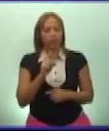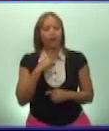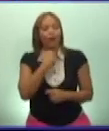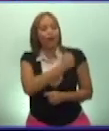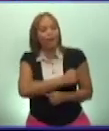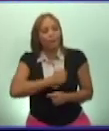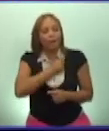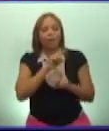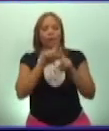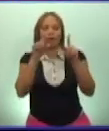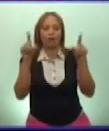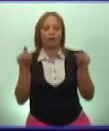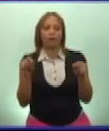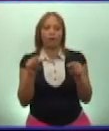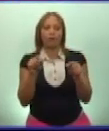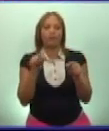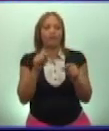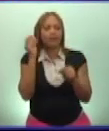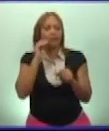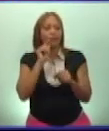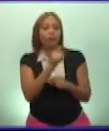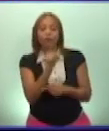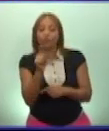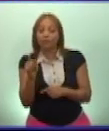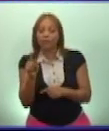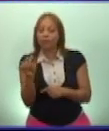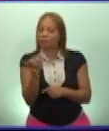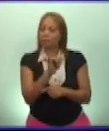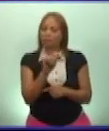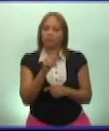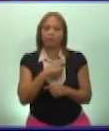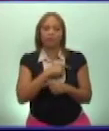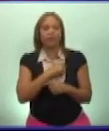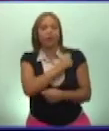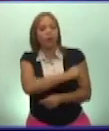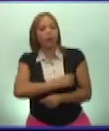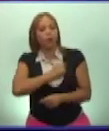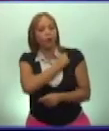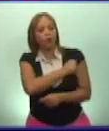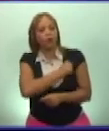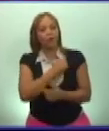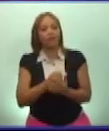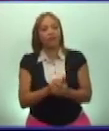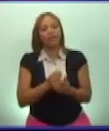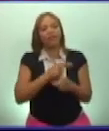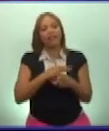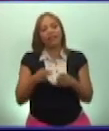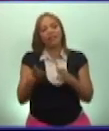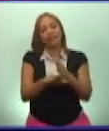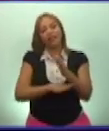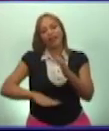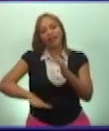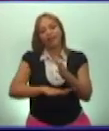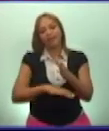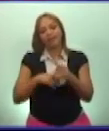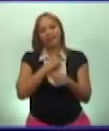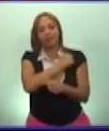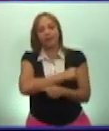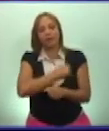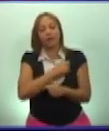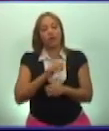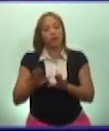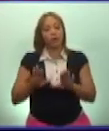y sabemos que ustedes y nosotros lo hacemos. Y es la historia la base de ese amor. Los